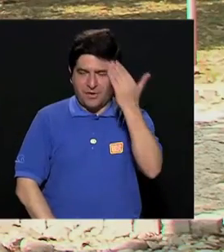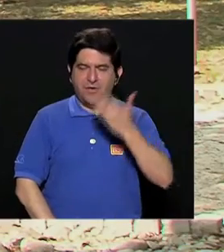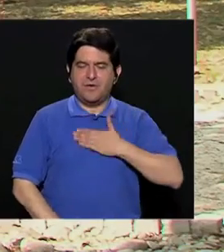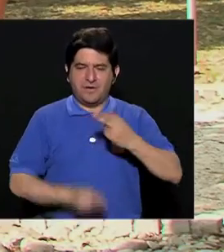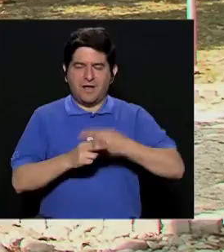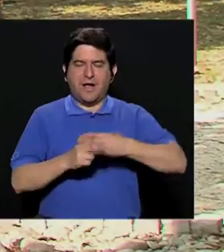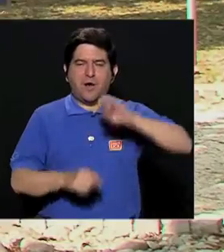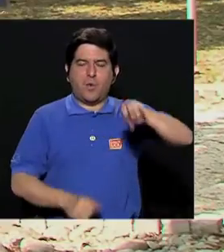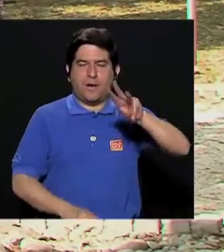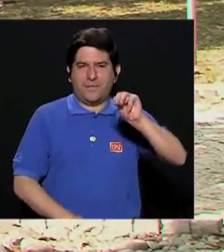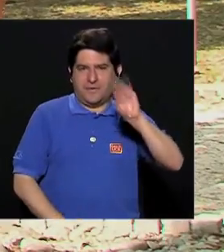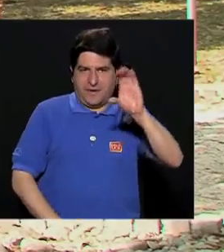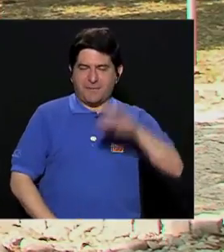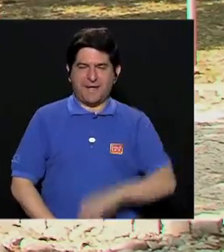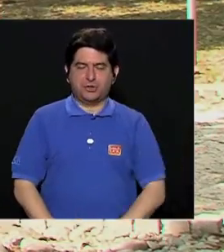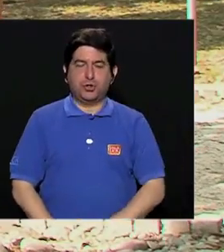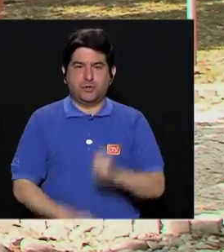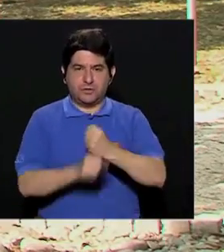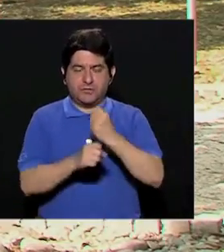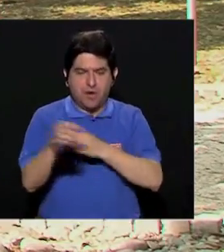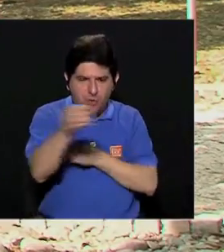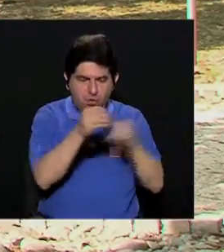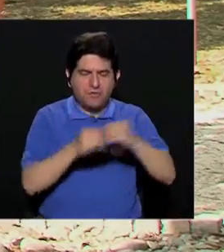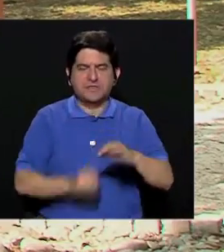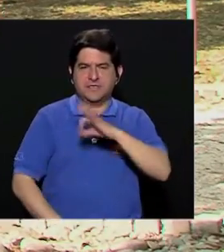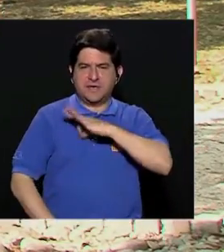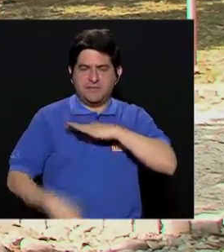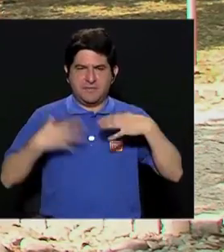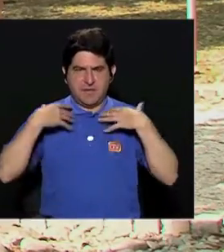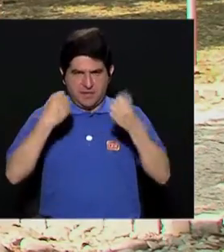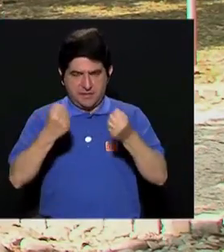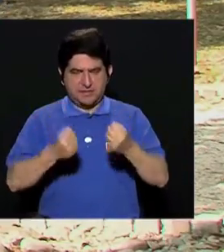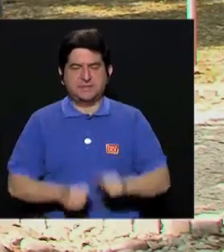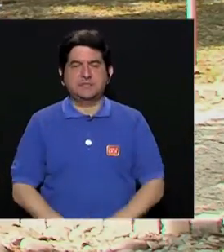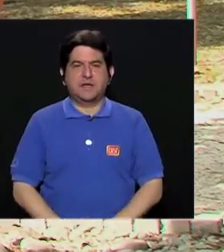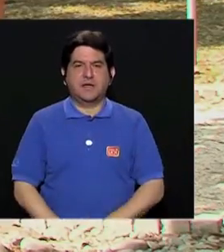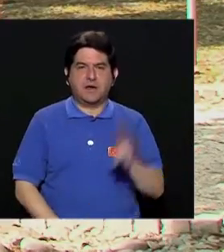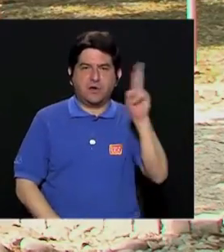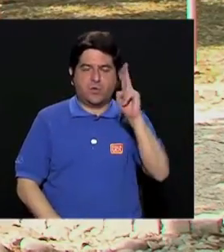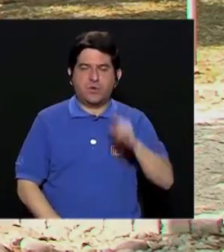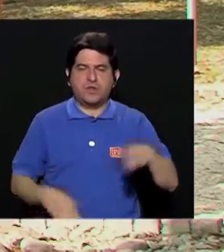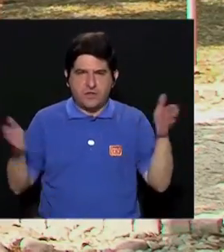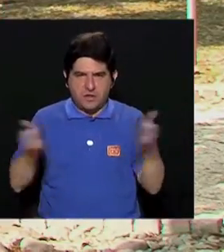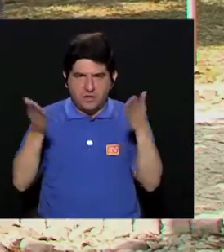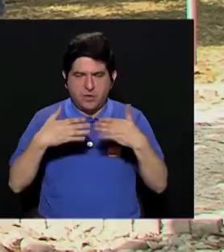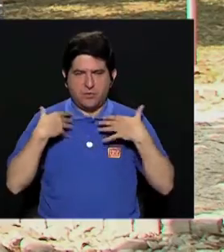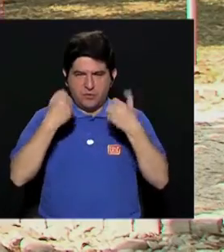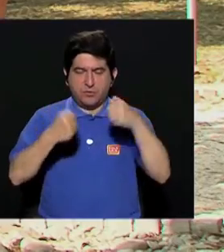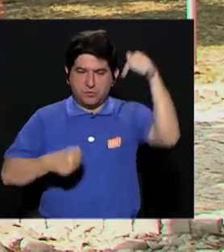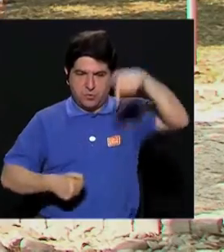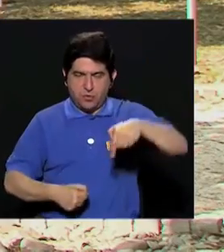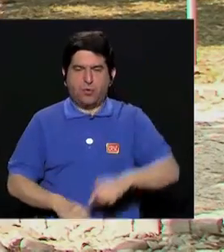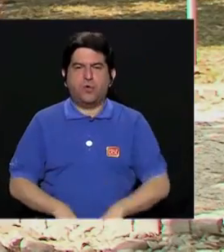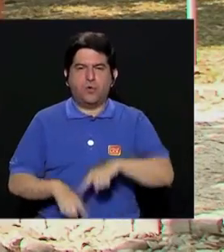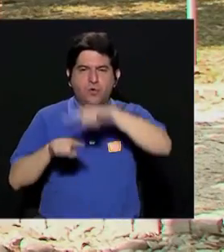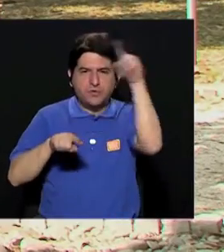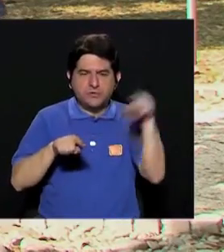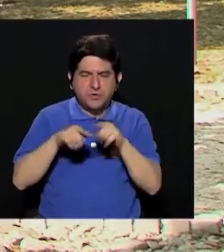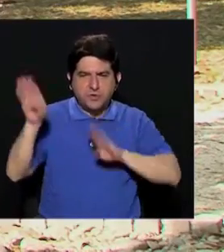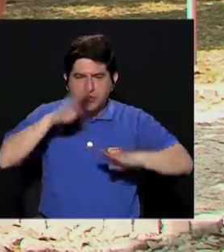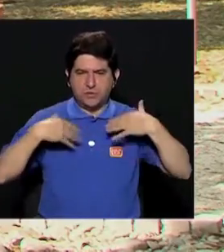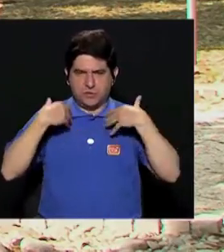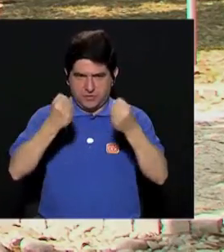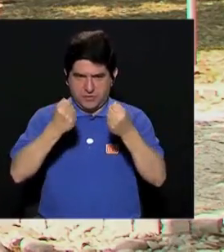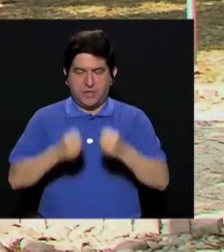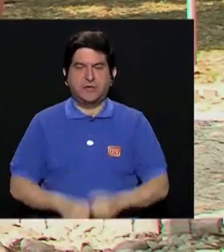Hola, mi nombre es Juan Manuel Camacho, trabajo en la Oficina de Bienestar y Salud en la Unidad de Promoción de Salud. Nos encontramos en los circuitos